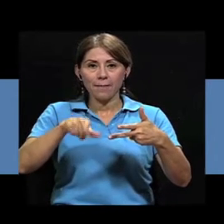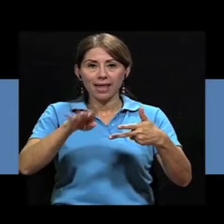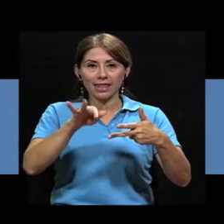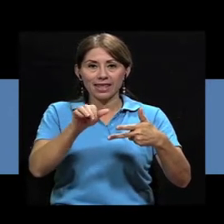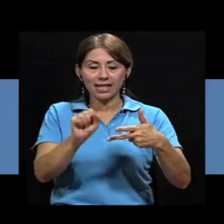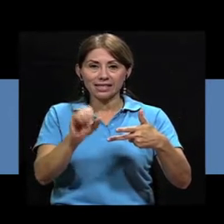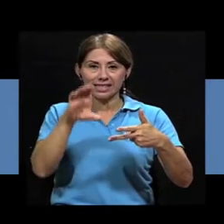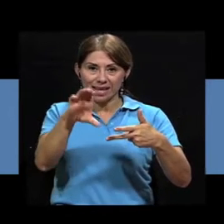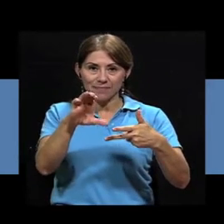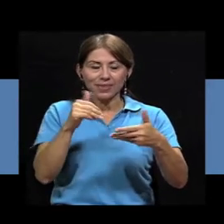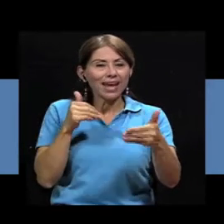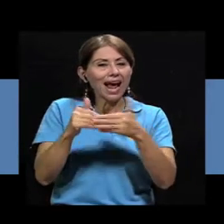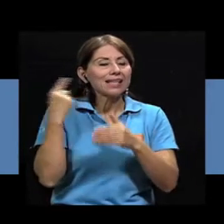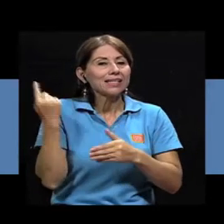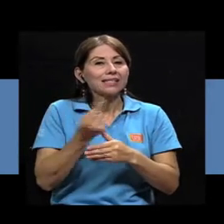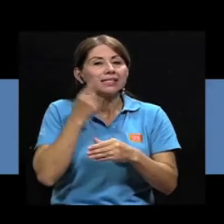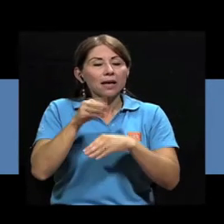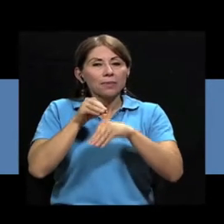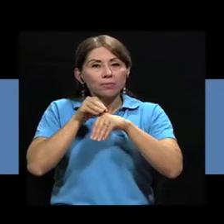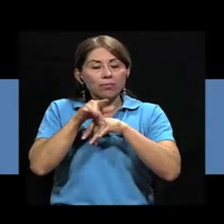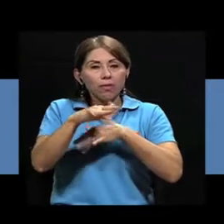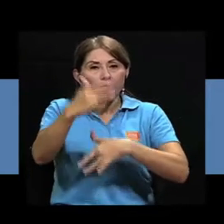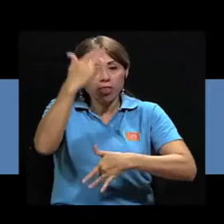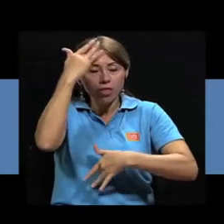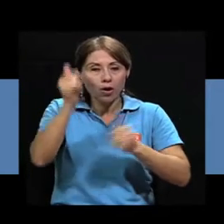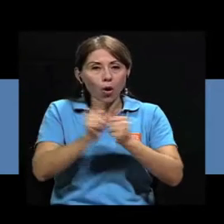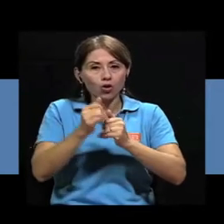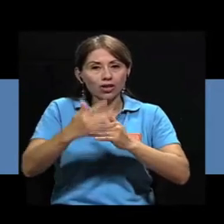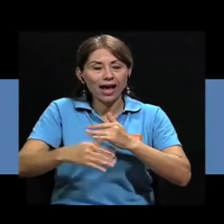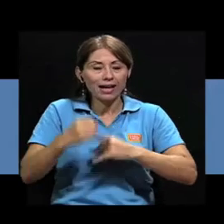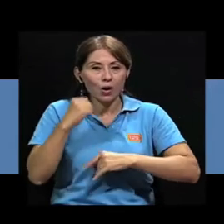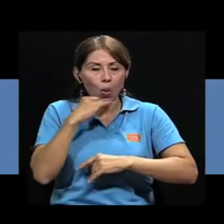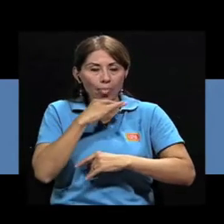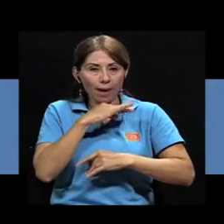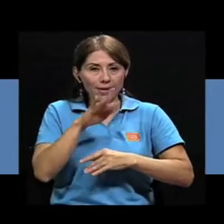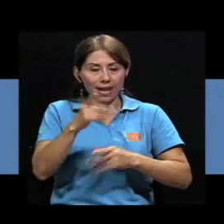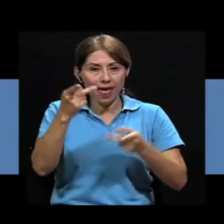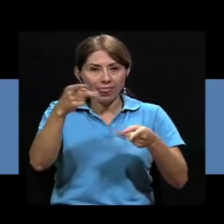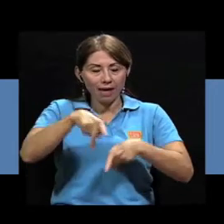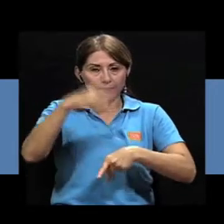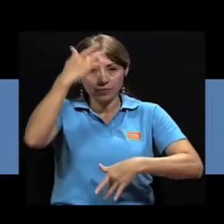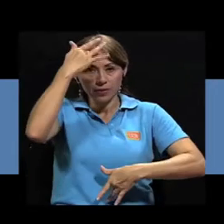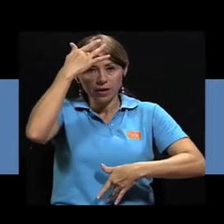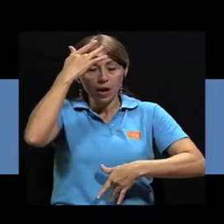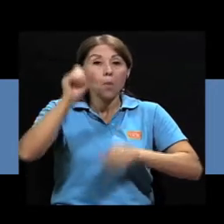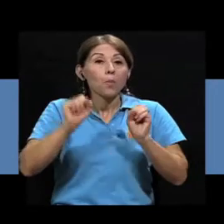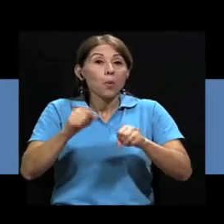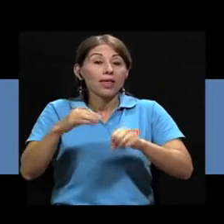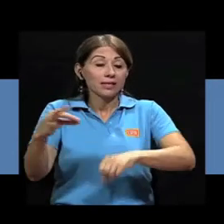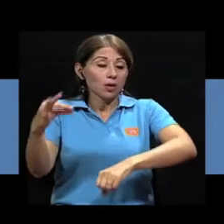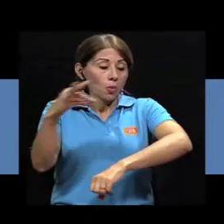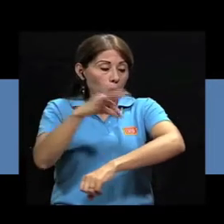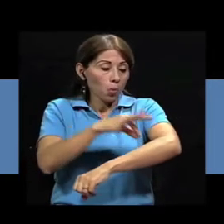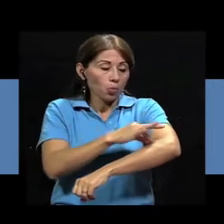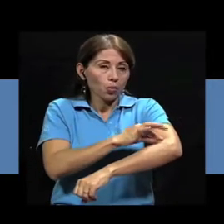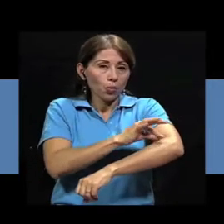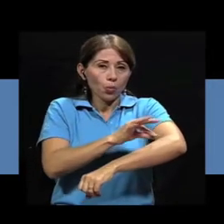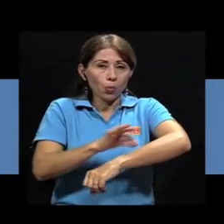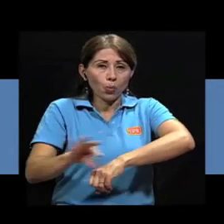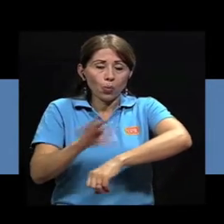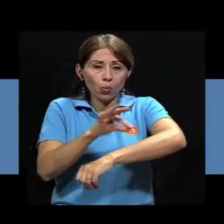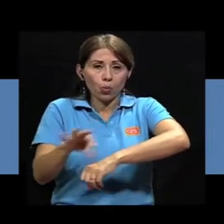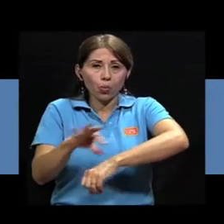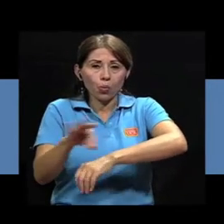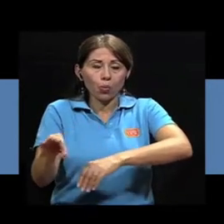se transmite casi siempre por exposición a sangre contaminada. Esto puede suceder mediante transfusiones de sangre